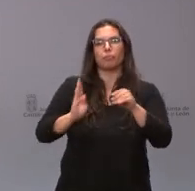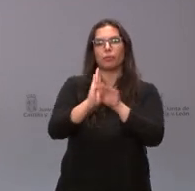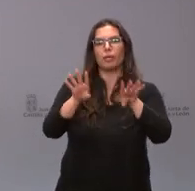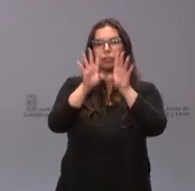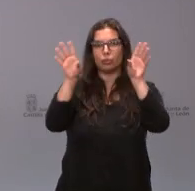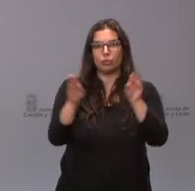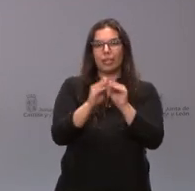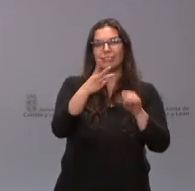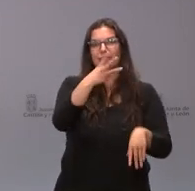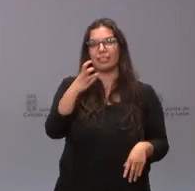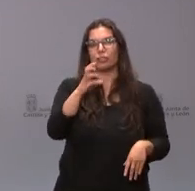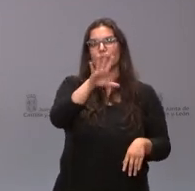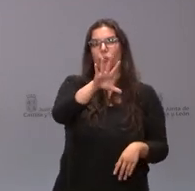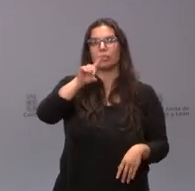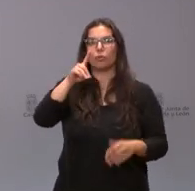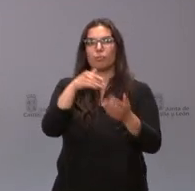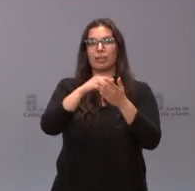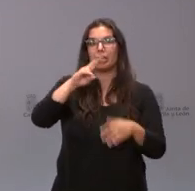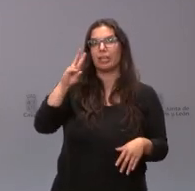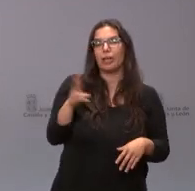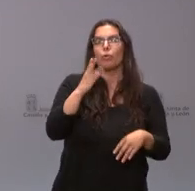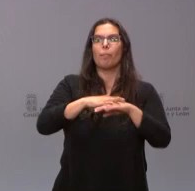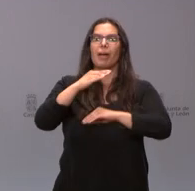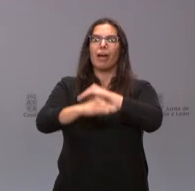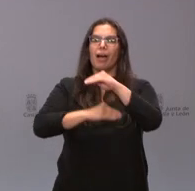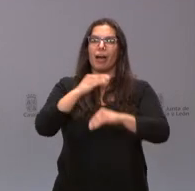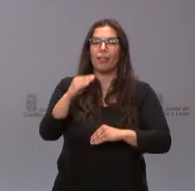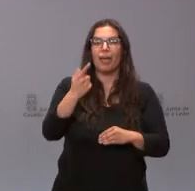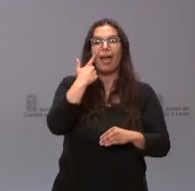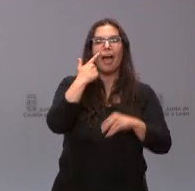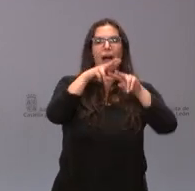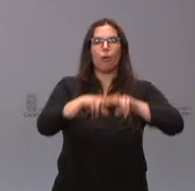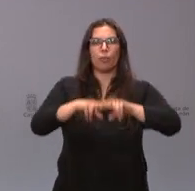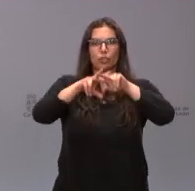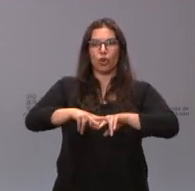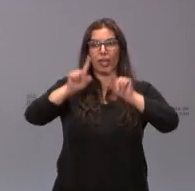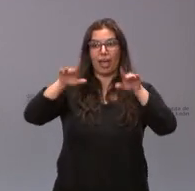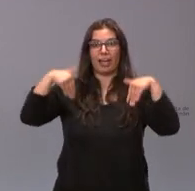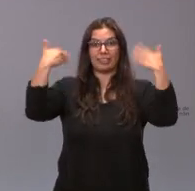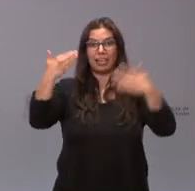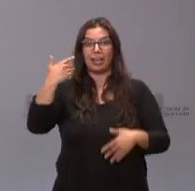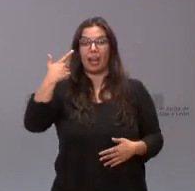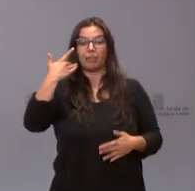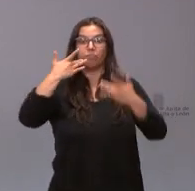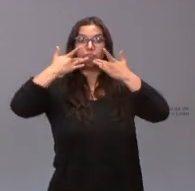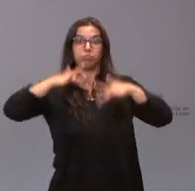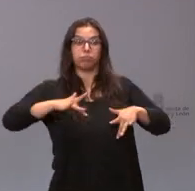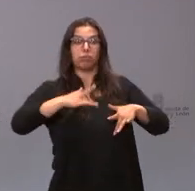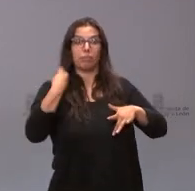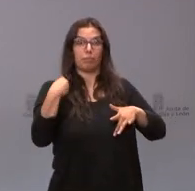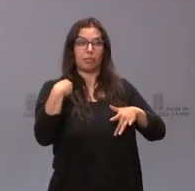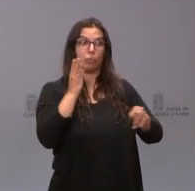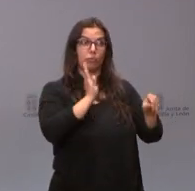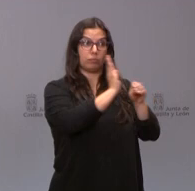de 351.000 euros para realizar una auditoría externa de estas subvenciones conforme a la normativa